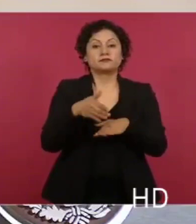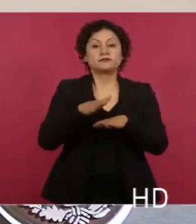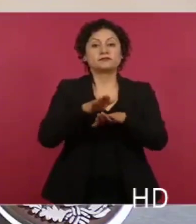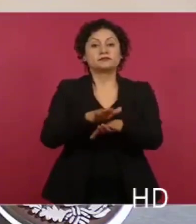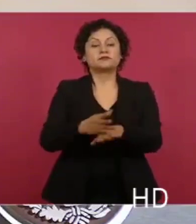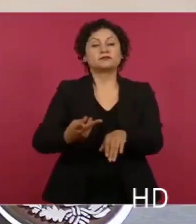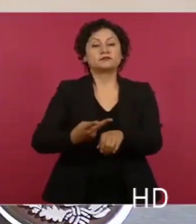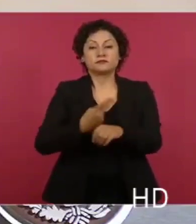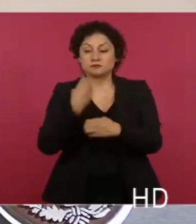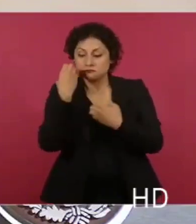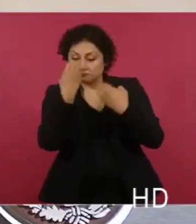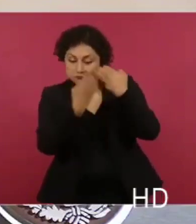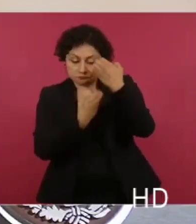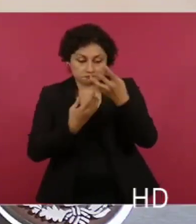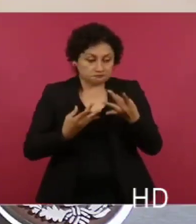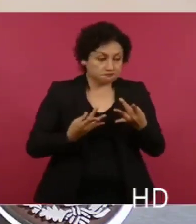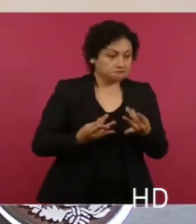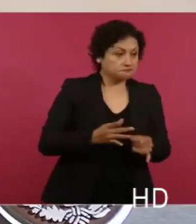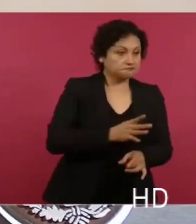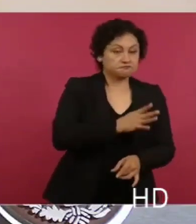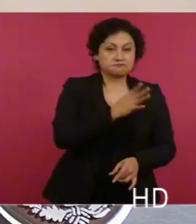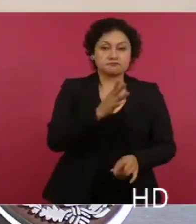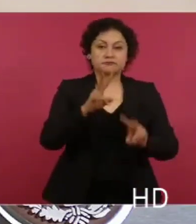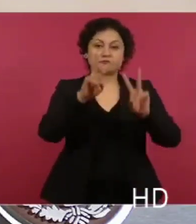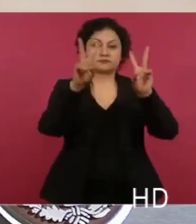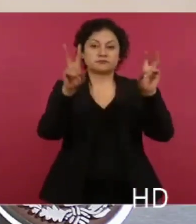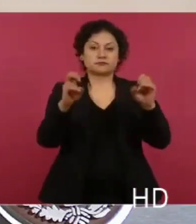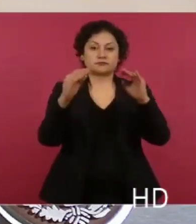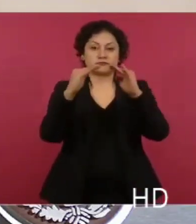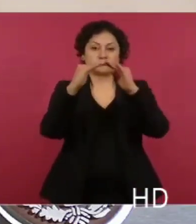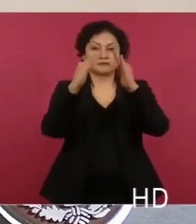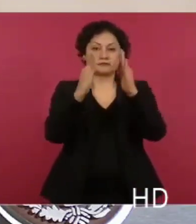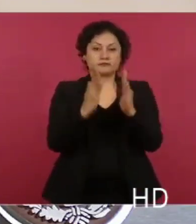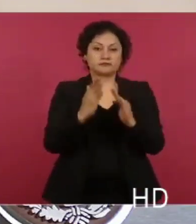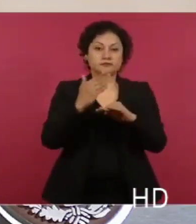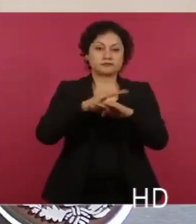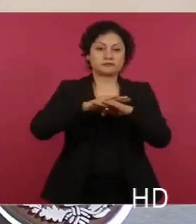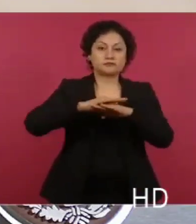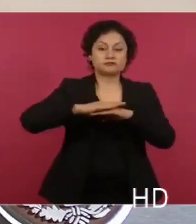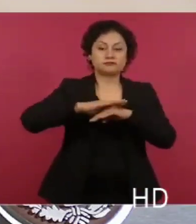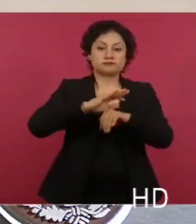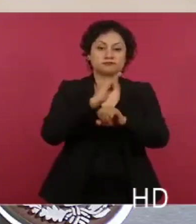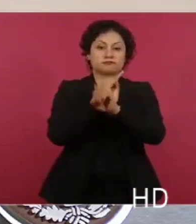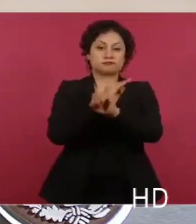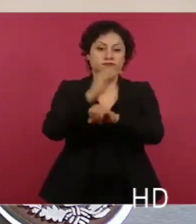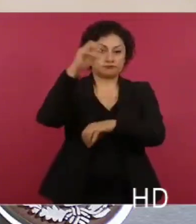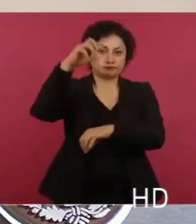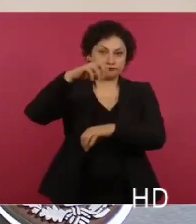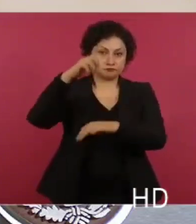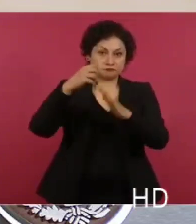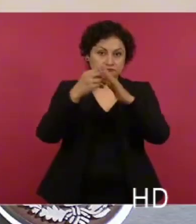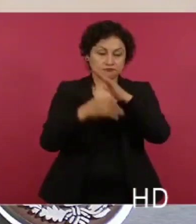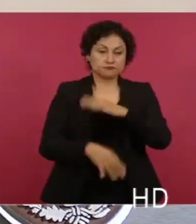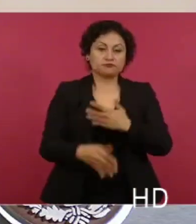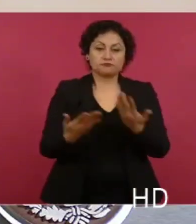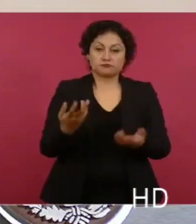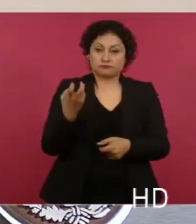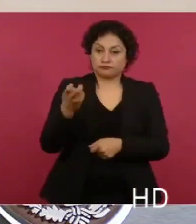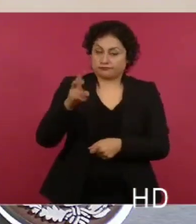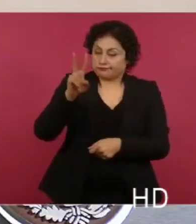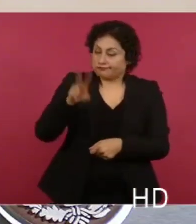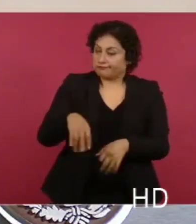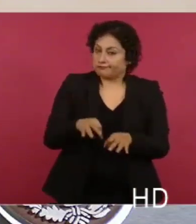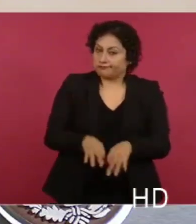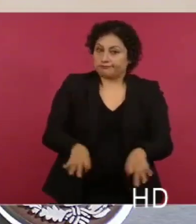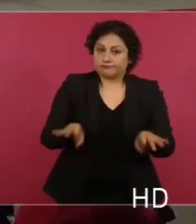con el tema de impermeabilizantes, en el que cabe señalar que el laboratorio de Profeco juega un papel importante en esta